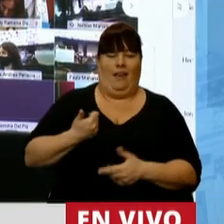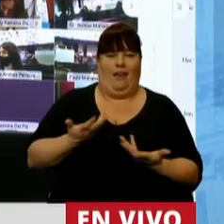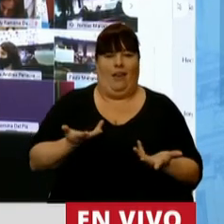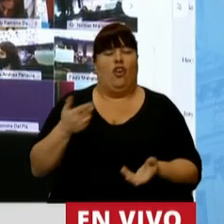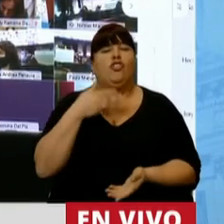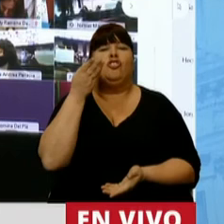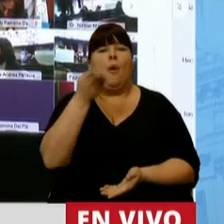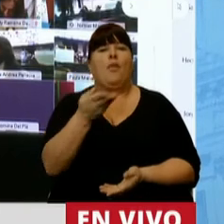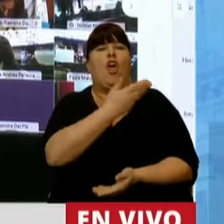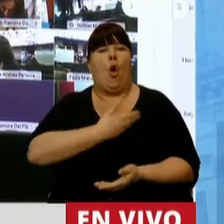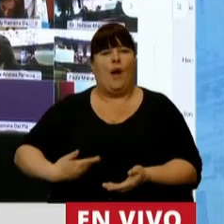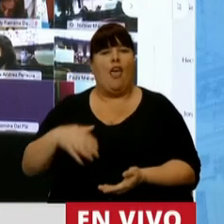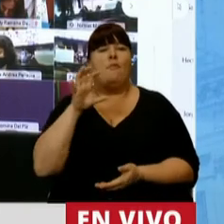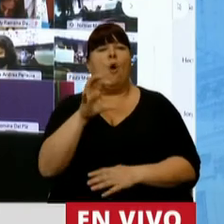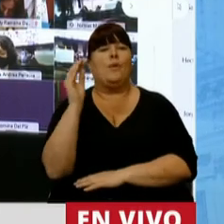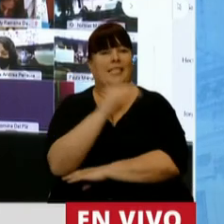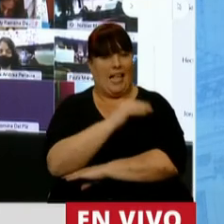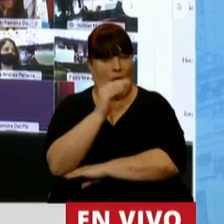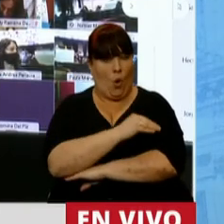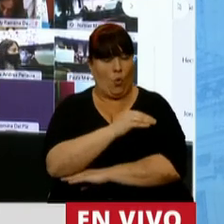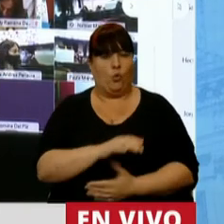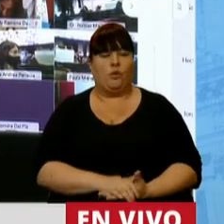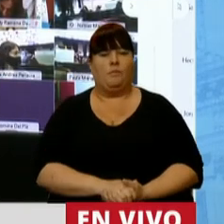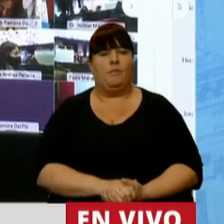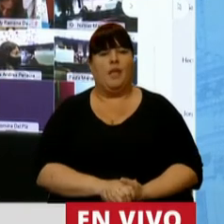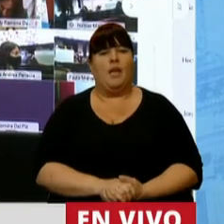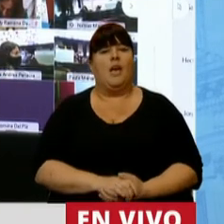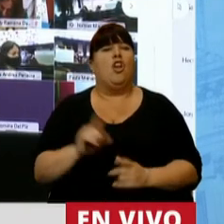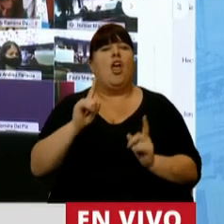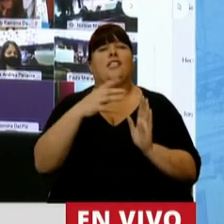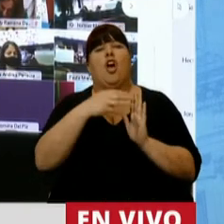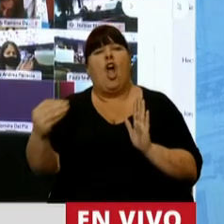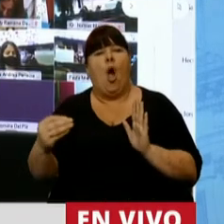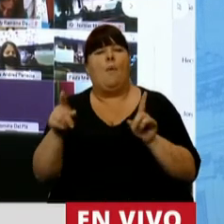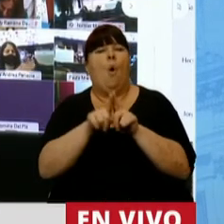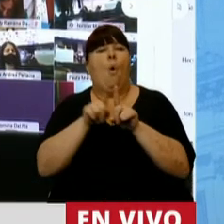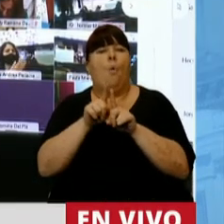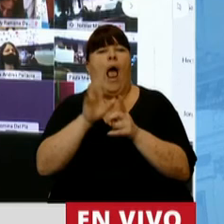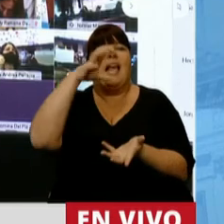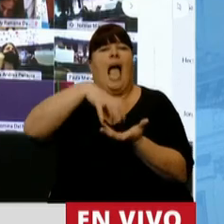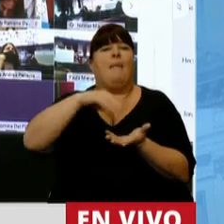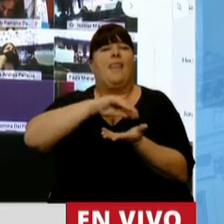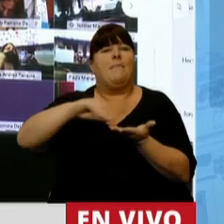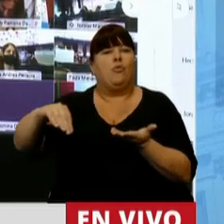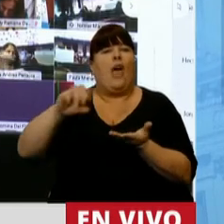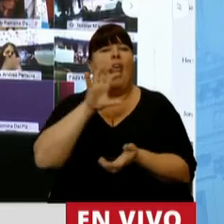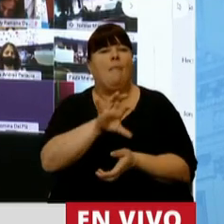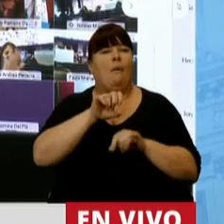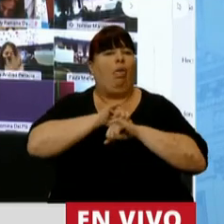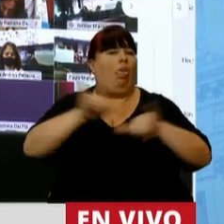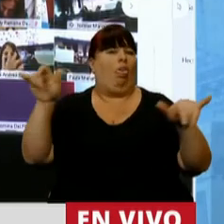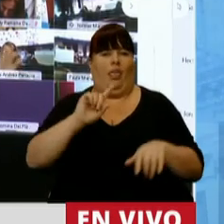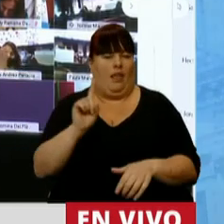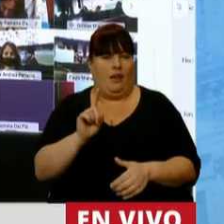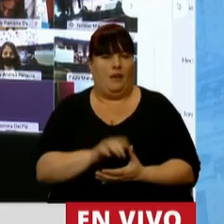pido a la Gobernadora de la Provincia de Santa Cruz que no replique lo que pasa en la Cámara de Diputados de la Provincia,